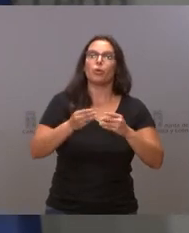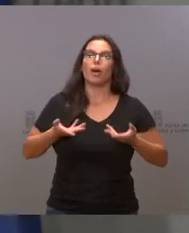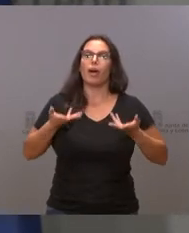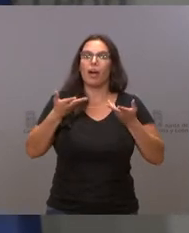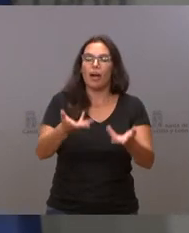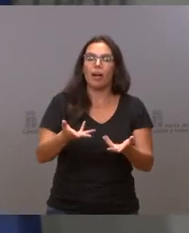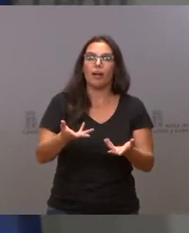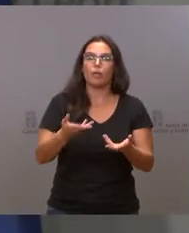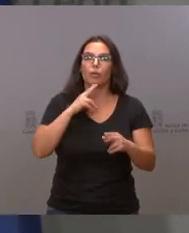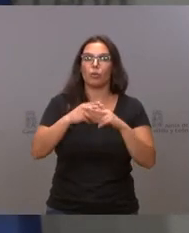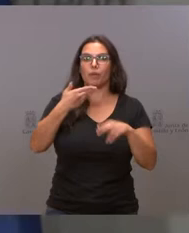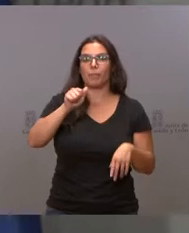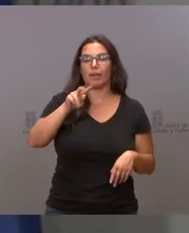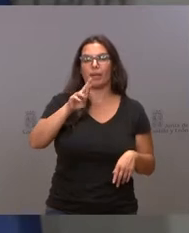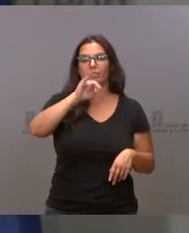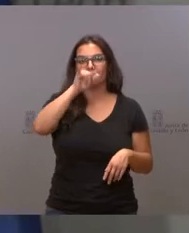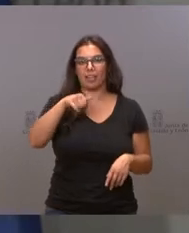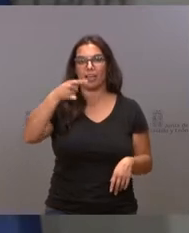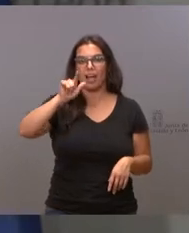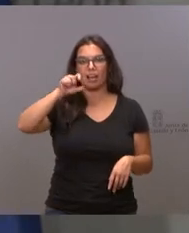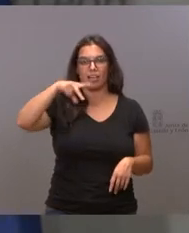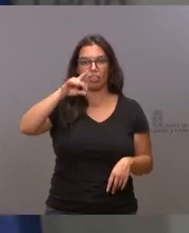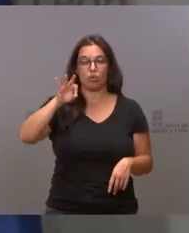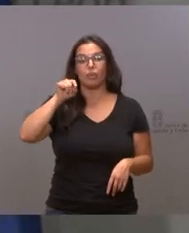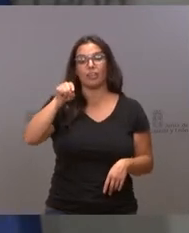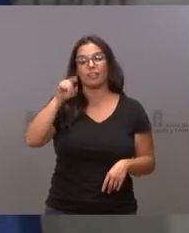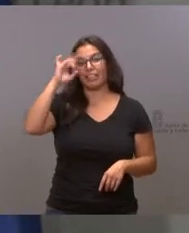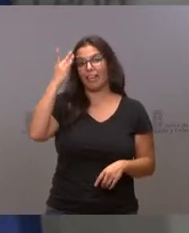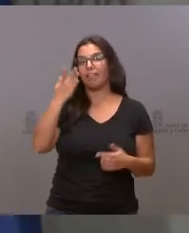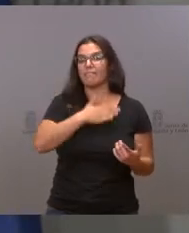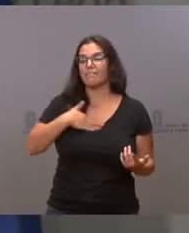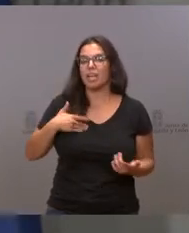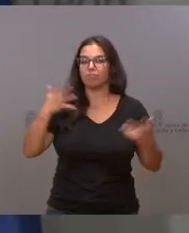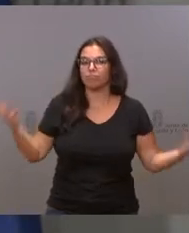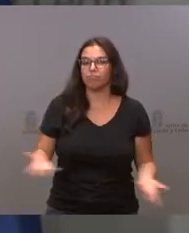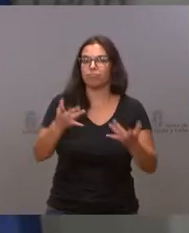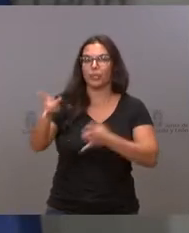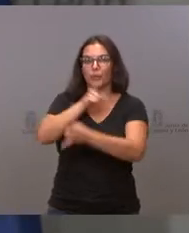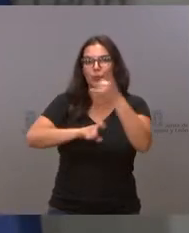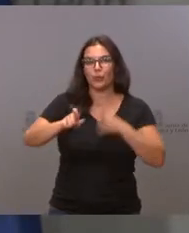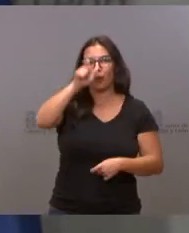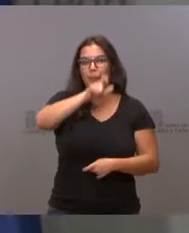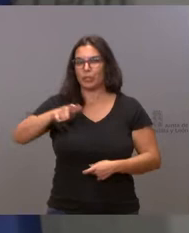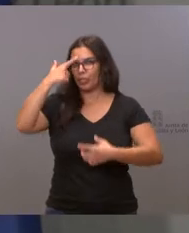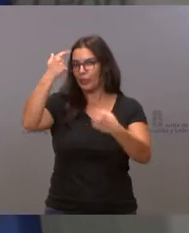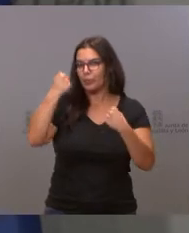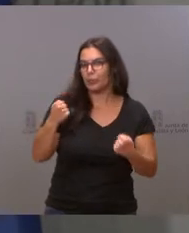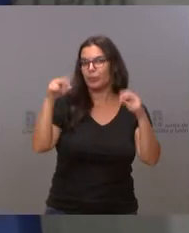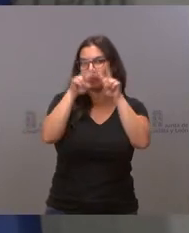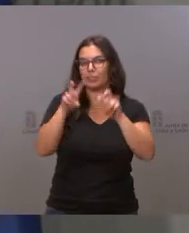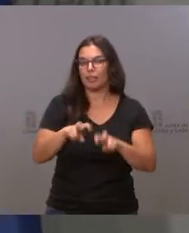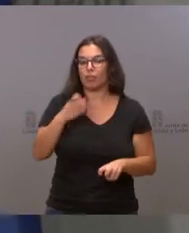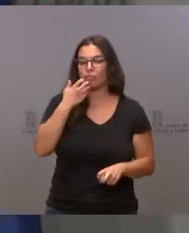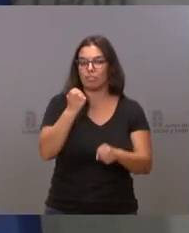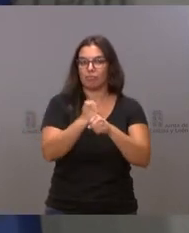Beatriz Galindo. Esta iniciativa lo que busca es favorecer la captación de capital humano investigador que haya realizado su carrera